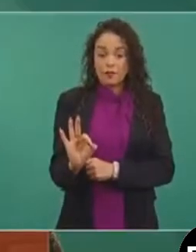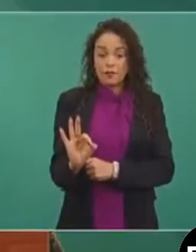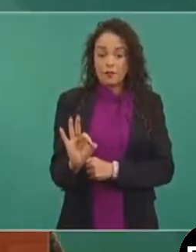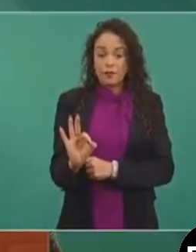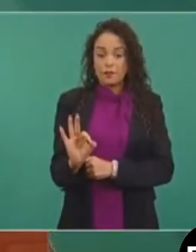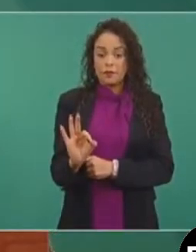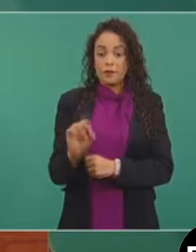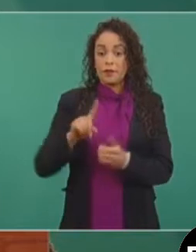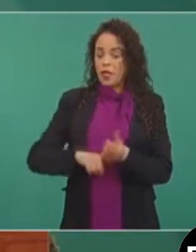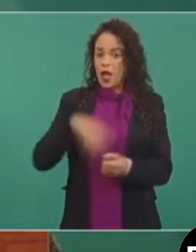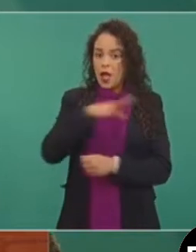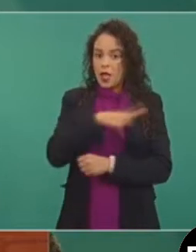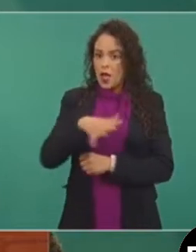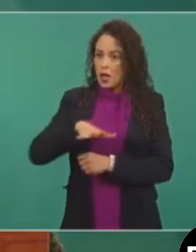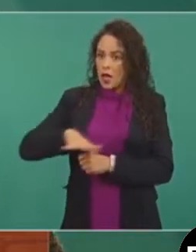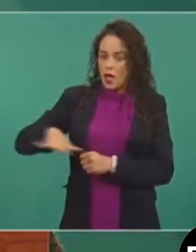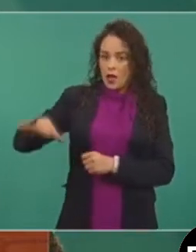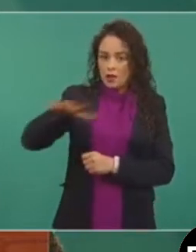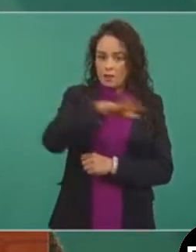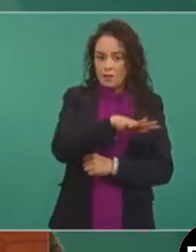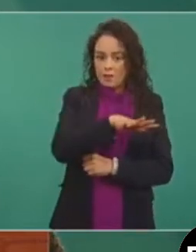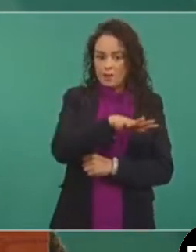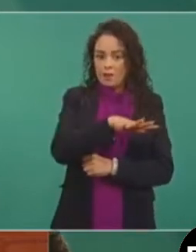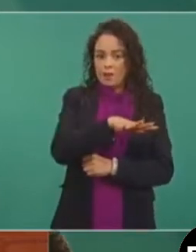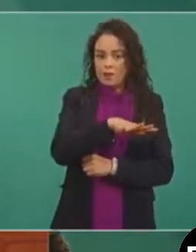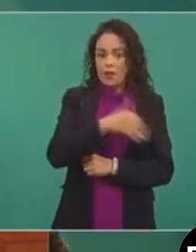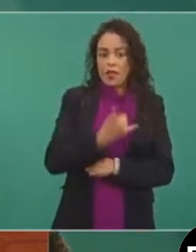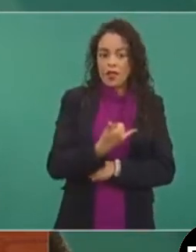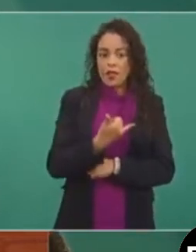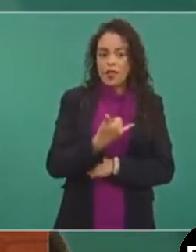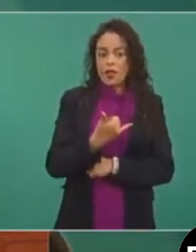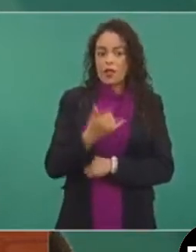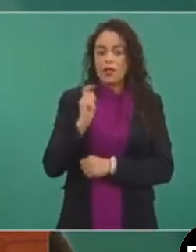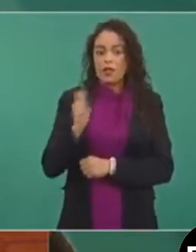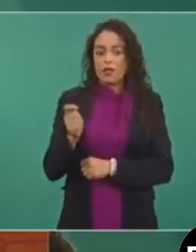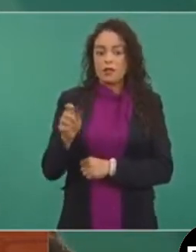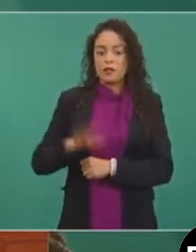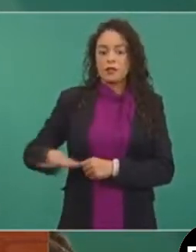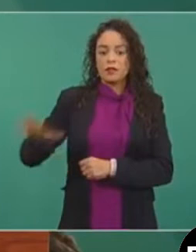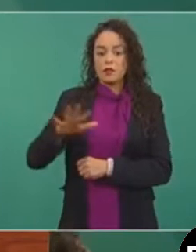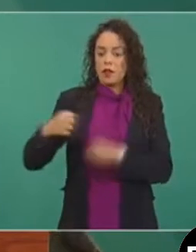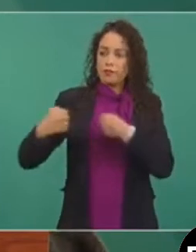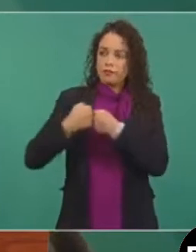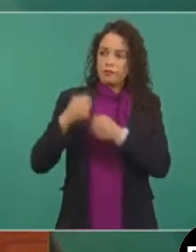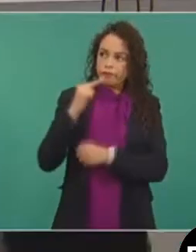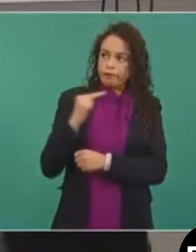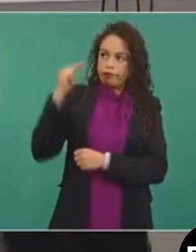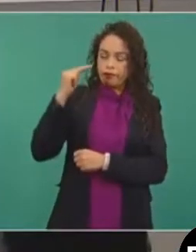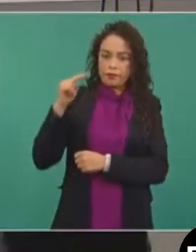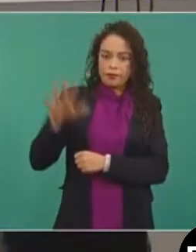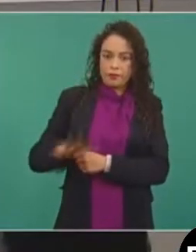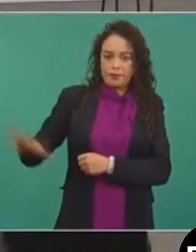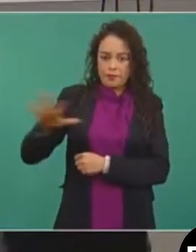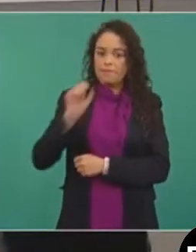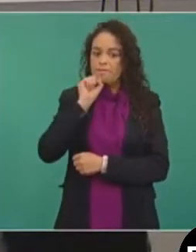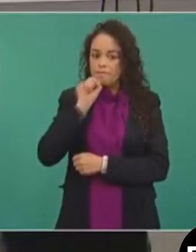salario mínimo general como para el salario mínimo en la zona libre de la frontera norte. ¿Qué quiere